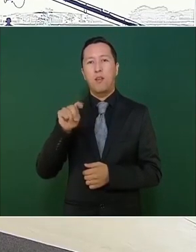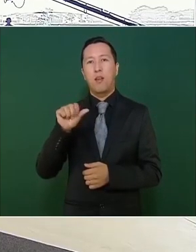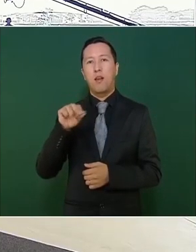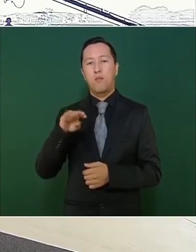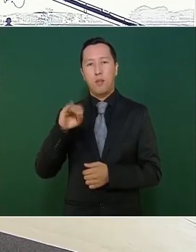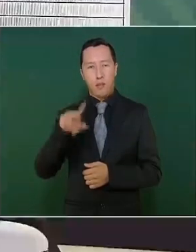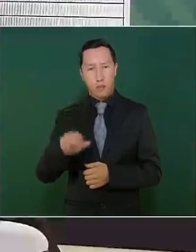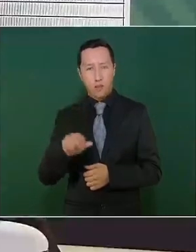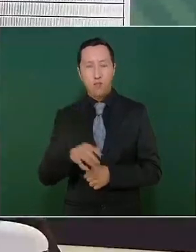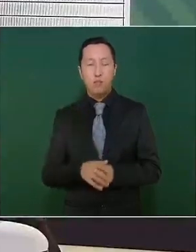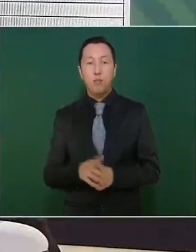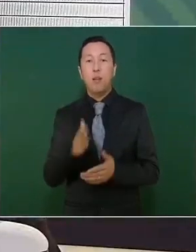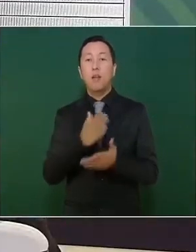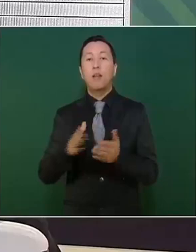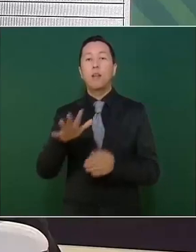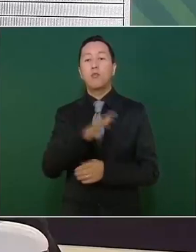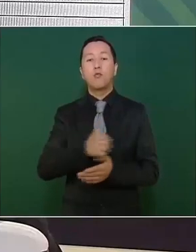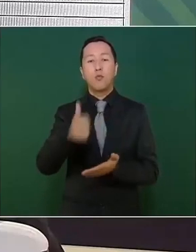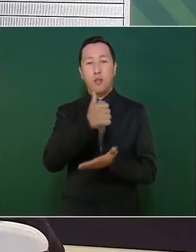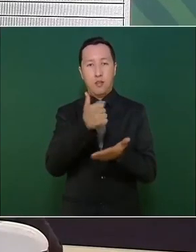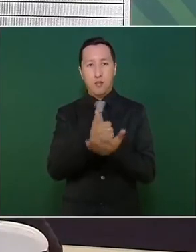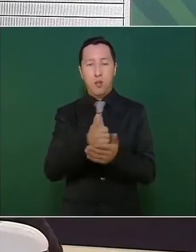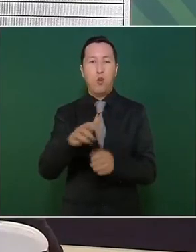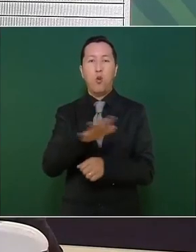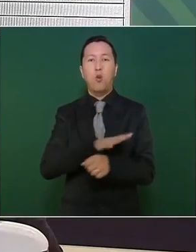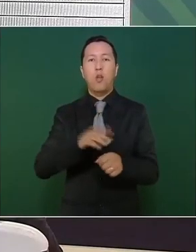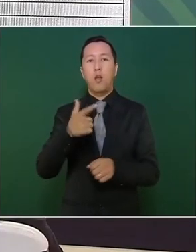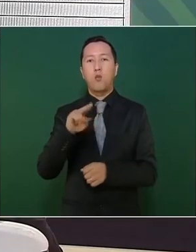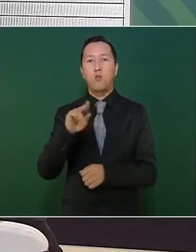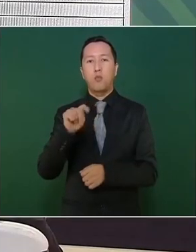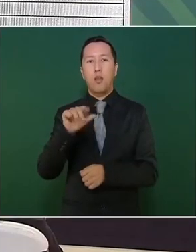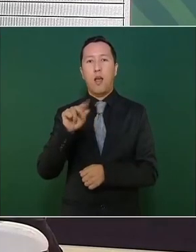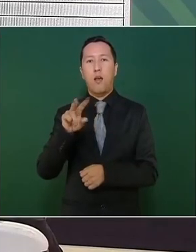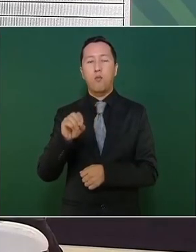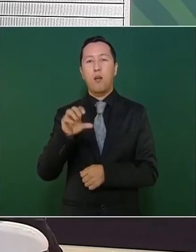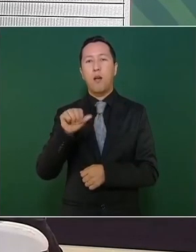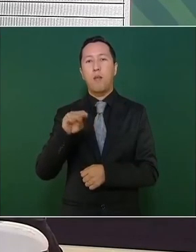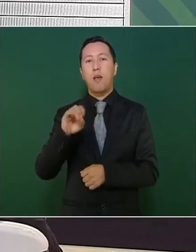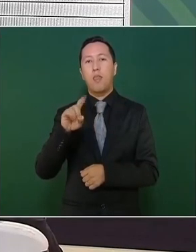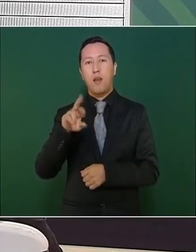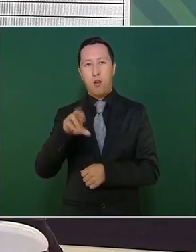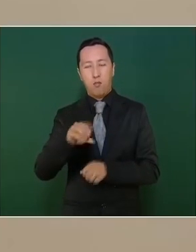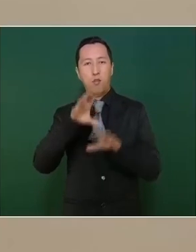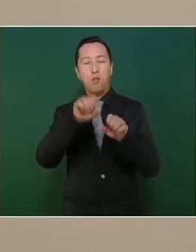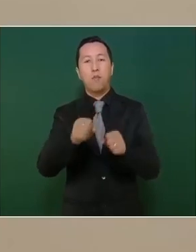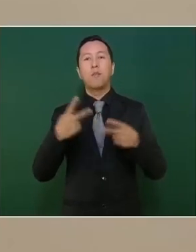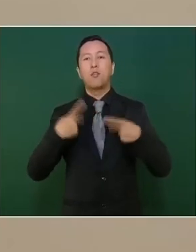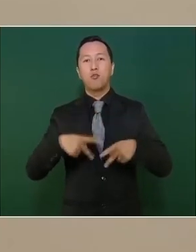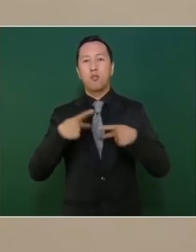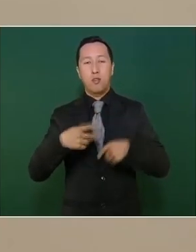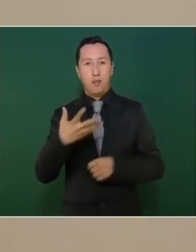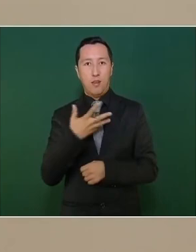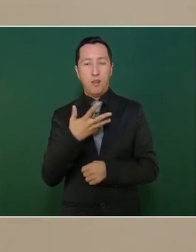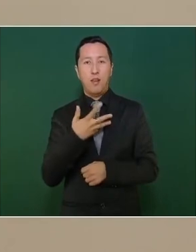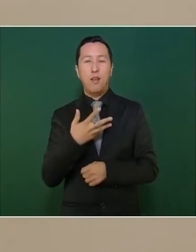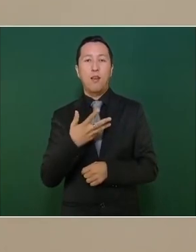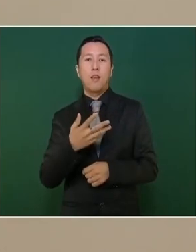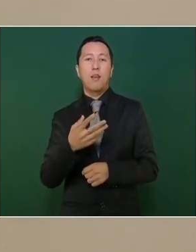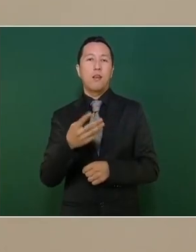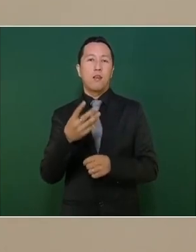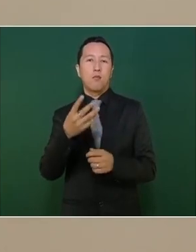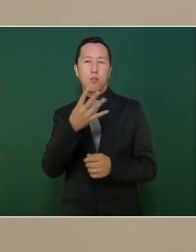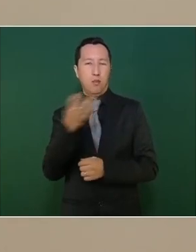Gustavo Amadero, en la Ciudad de México, una persona detenida con mil trescientos cincuenta kilogramos de marihuana.